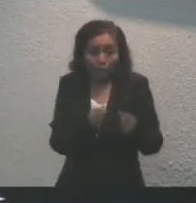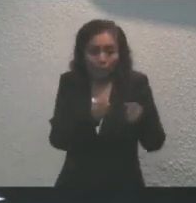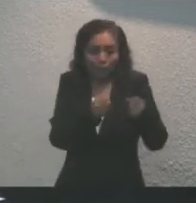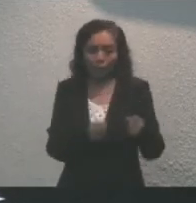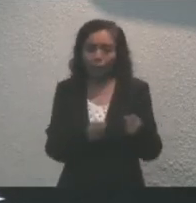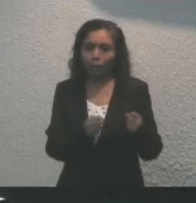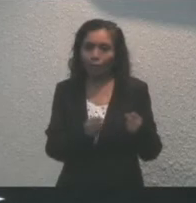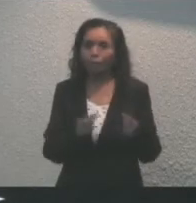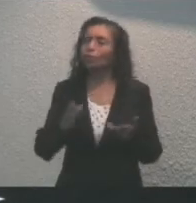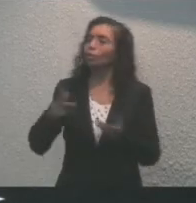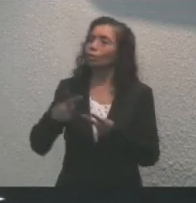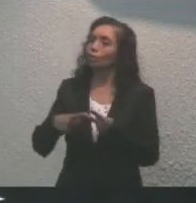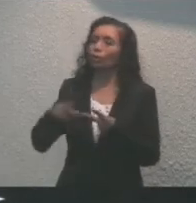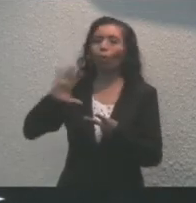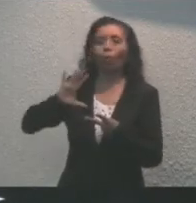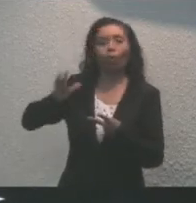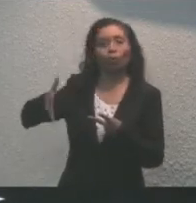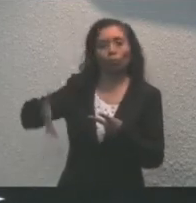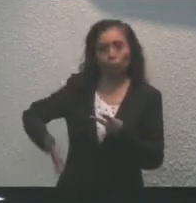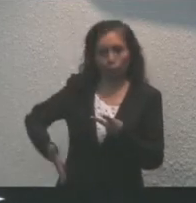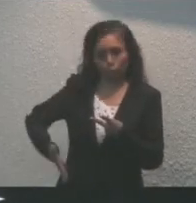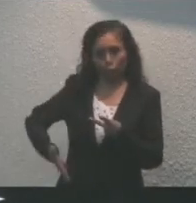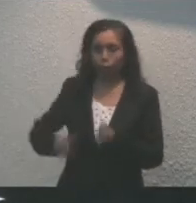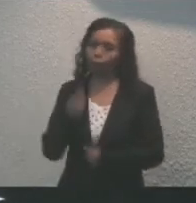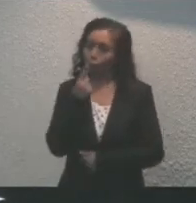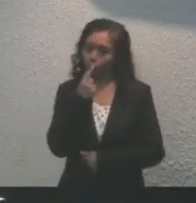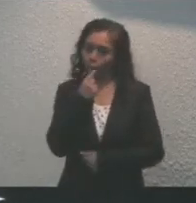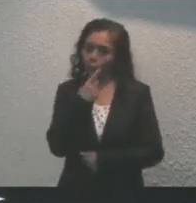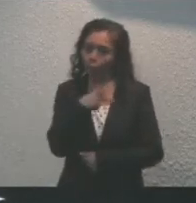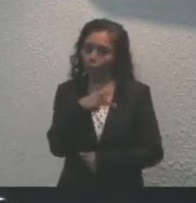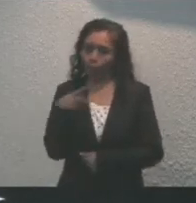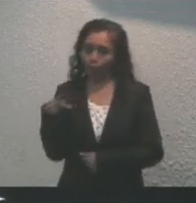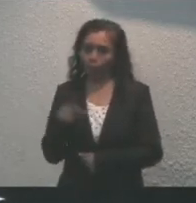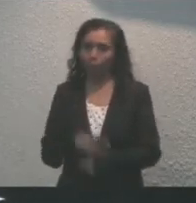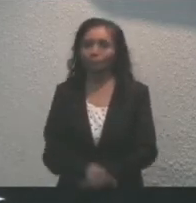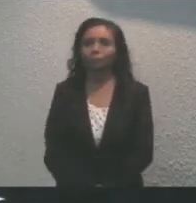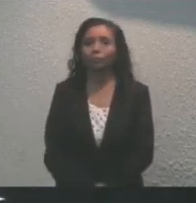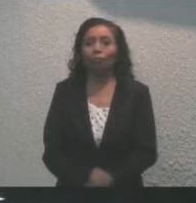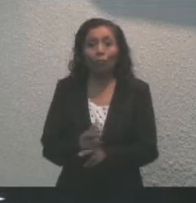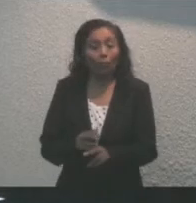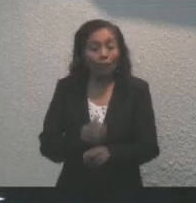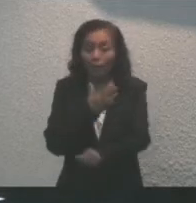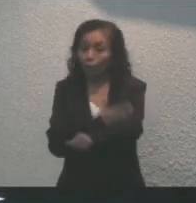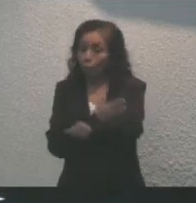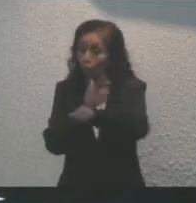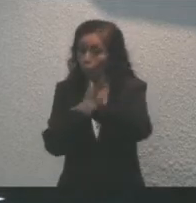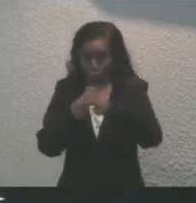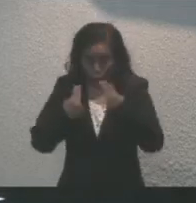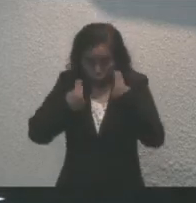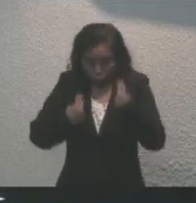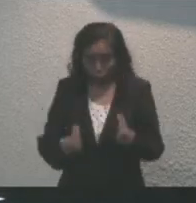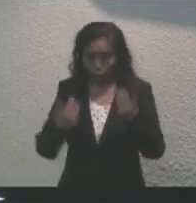sino también orgullosas de sus policías. honren siempre su uniforme,